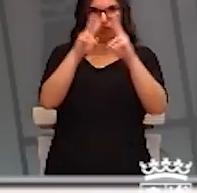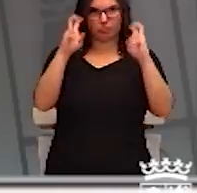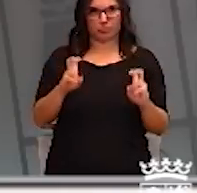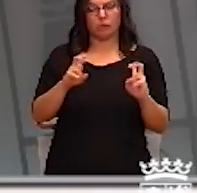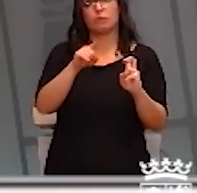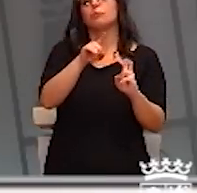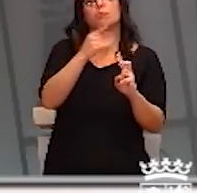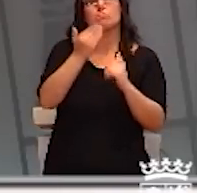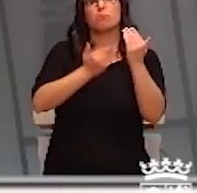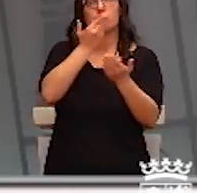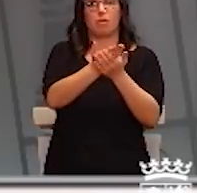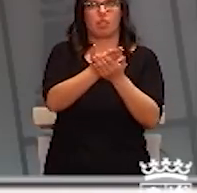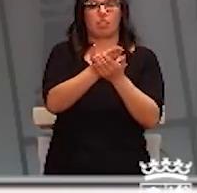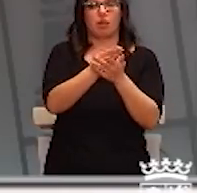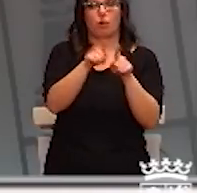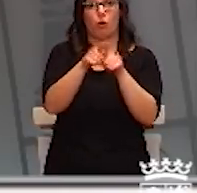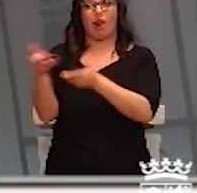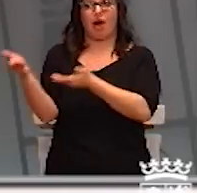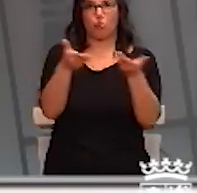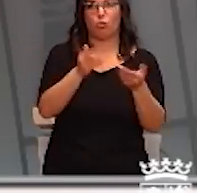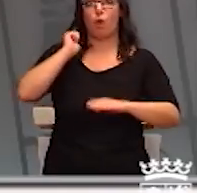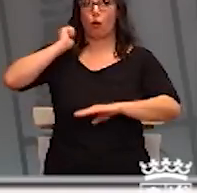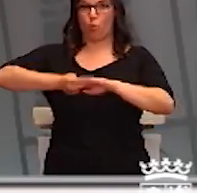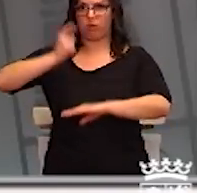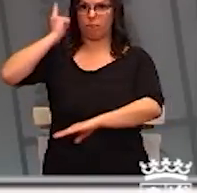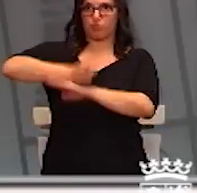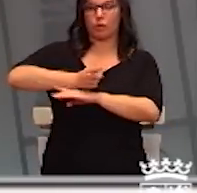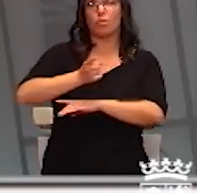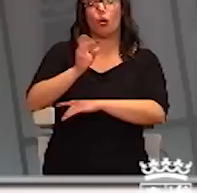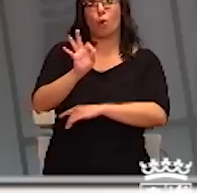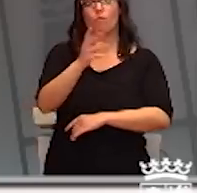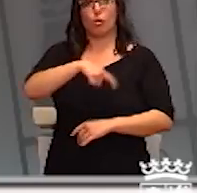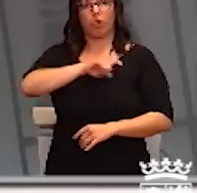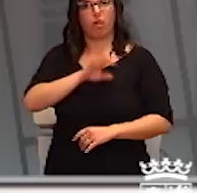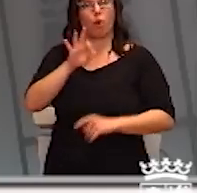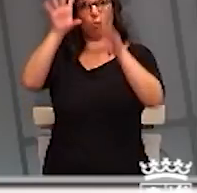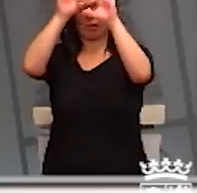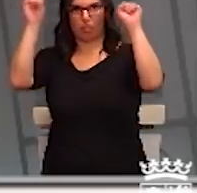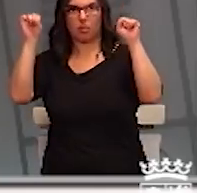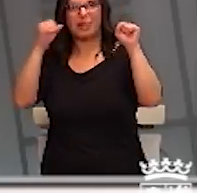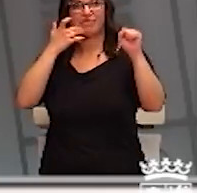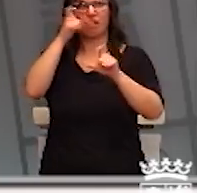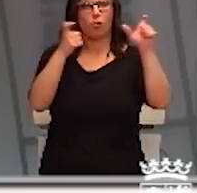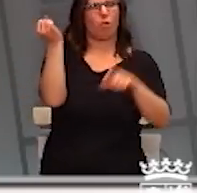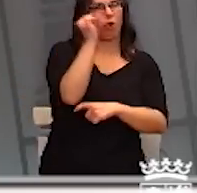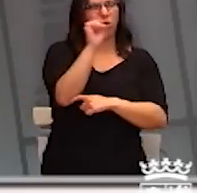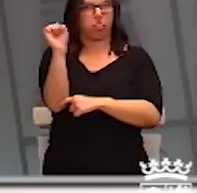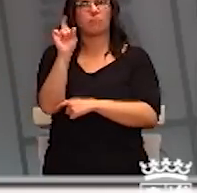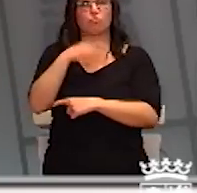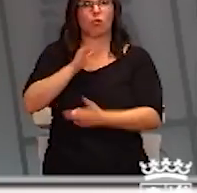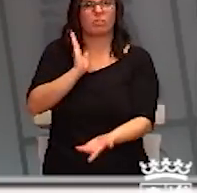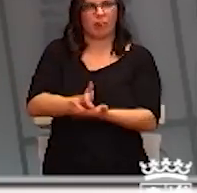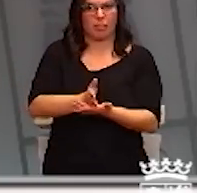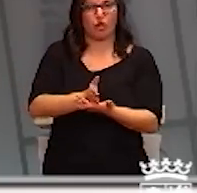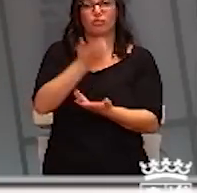solicitándose el auxilio judicial y de los cuerpos y fuerzas de seguridad, todo ello sin perjuicio de las sanciones de las que pudieran ser objeto quienes